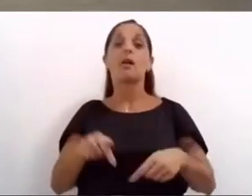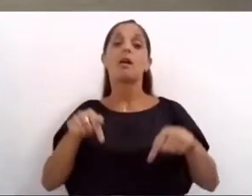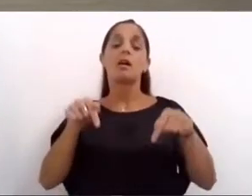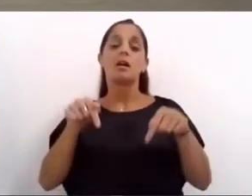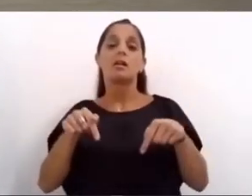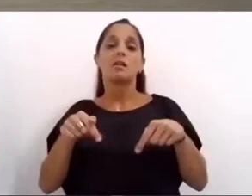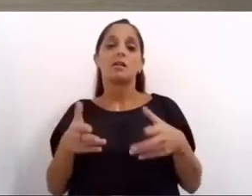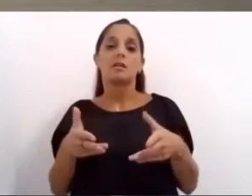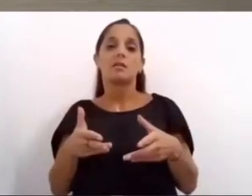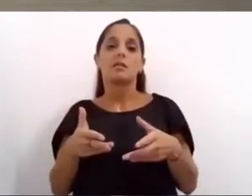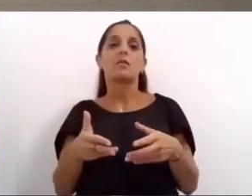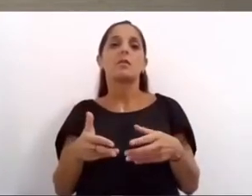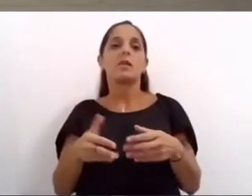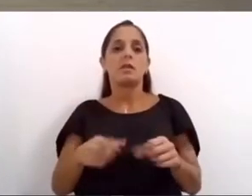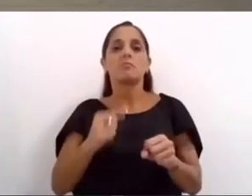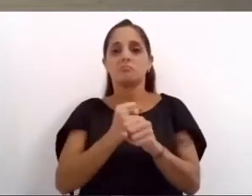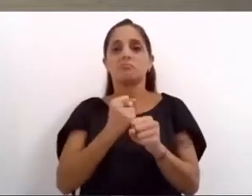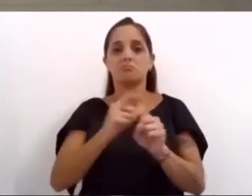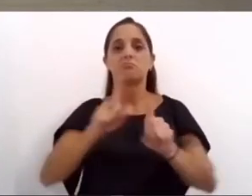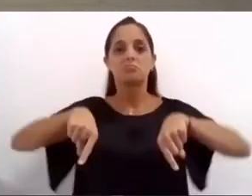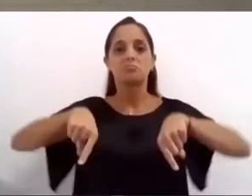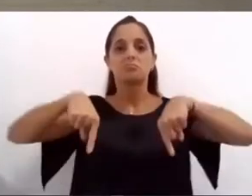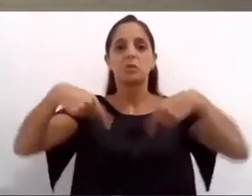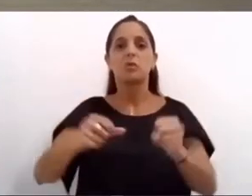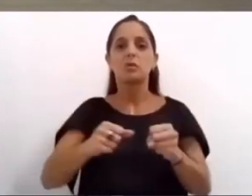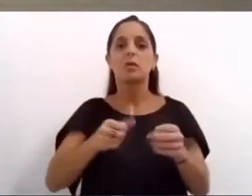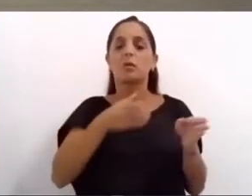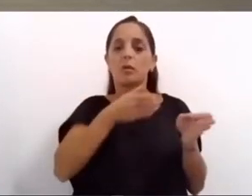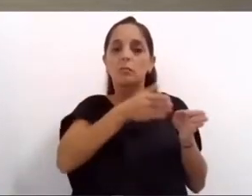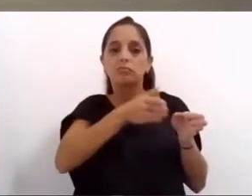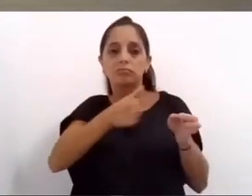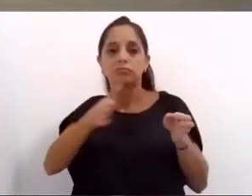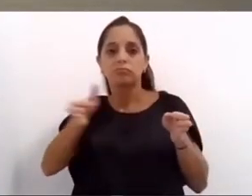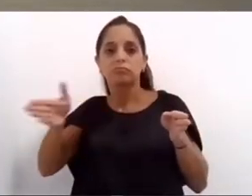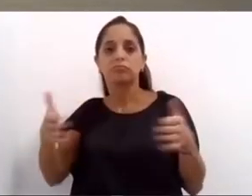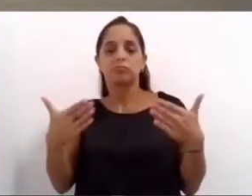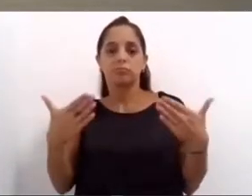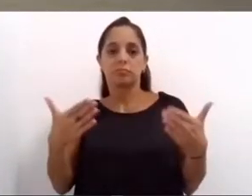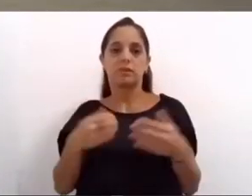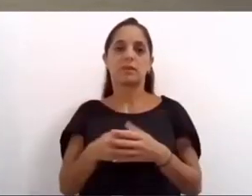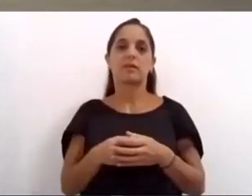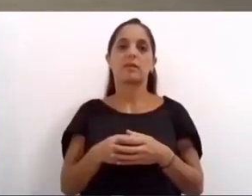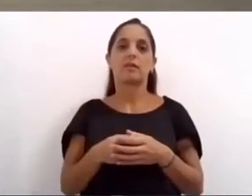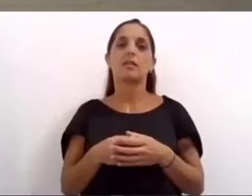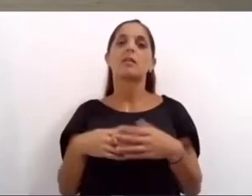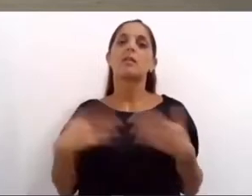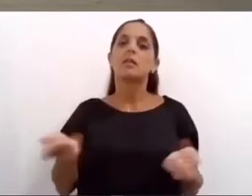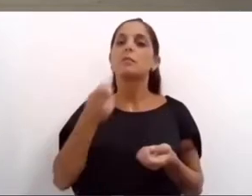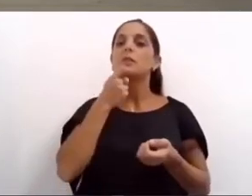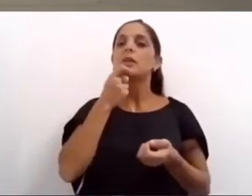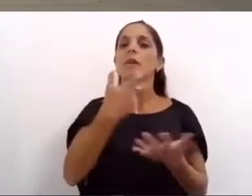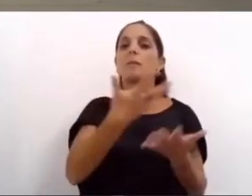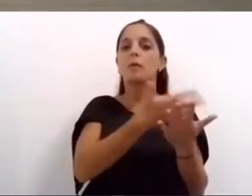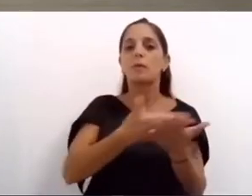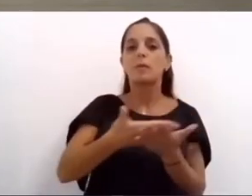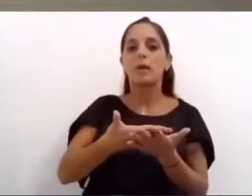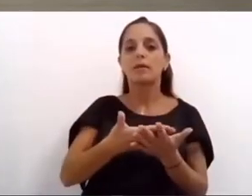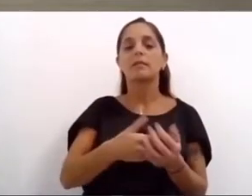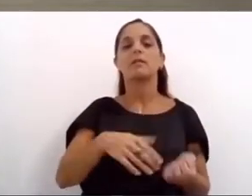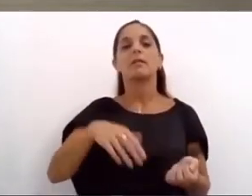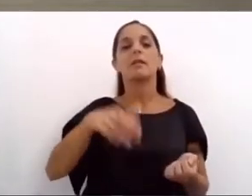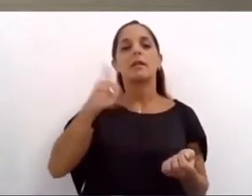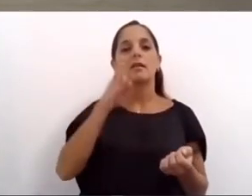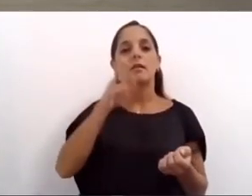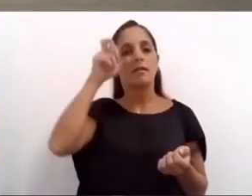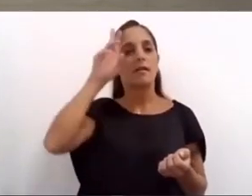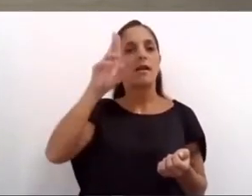las reactivamos y muchas están hoy en marcha mediante la renegociación de deuda del plan Abre garantizamos la continuidad de las obras